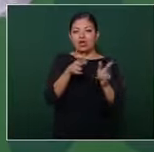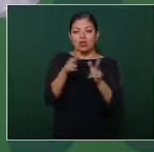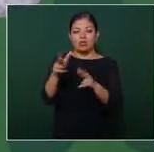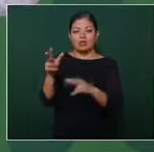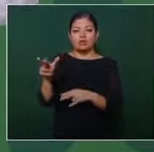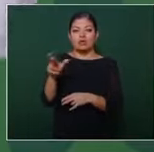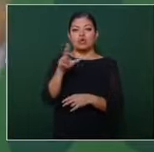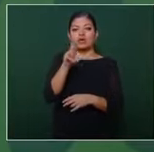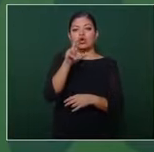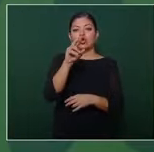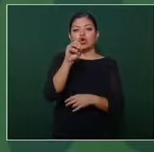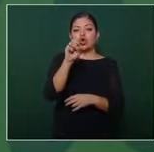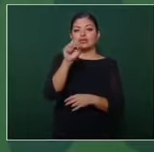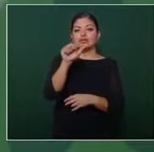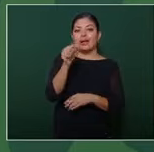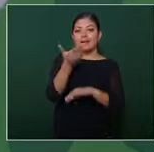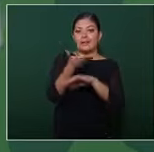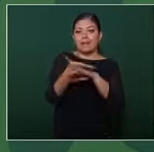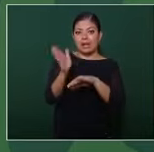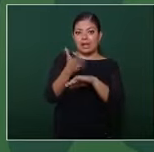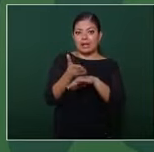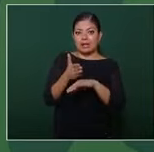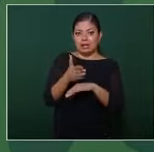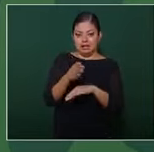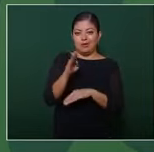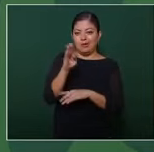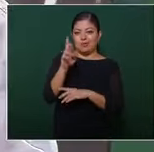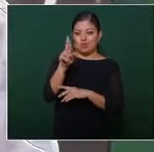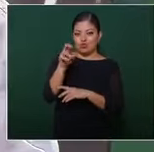Bruno Trave se las recomiendo